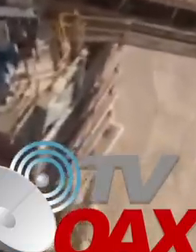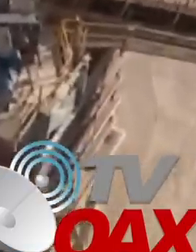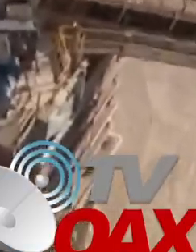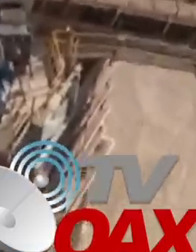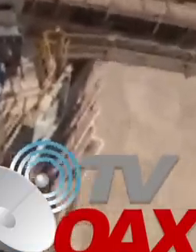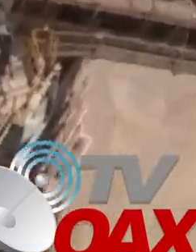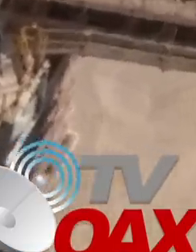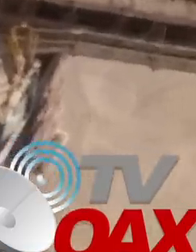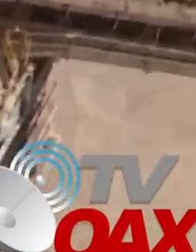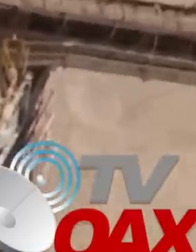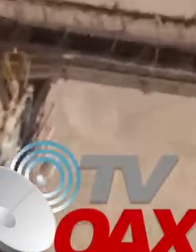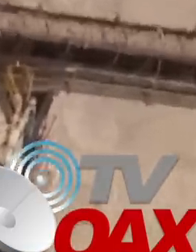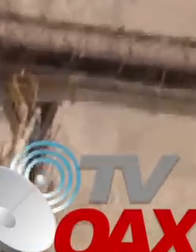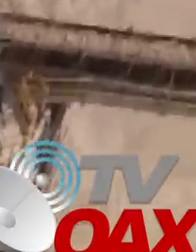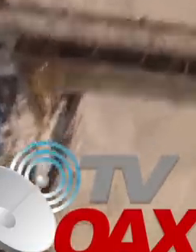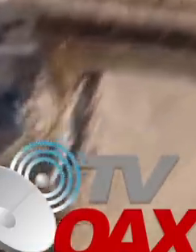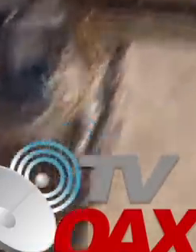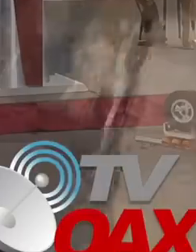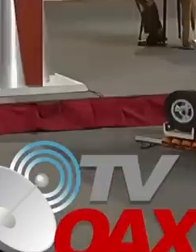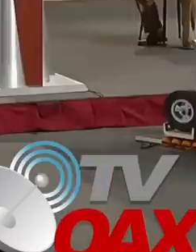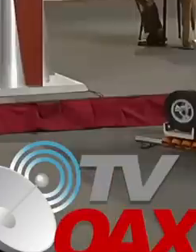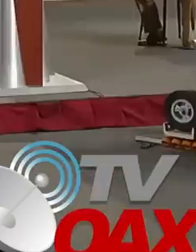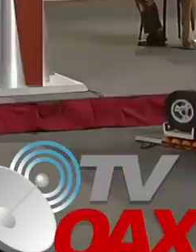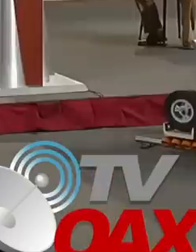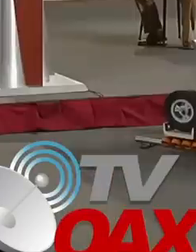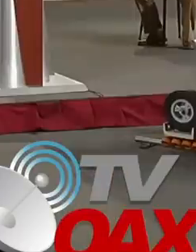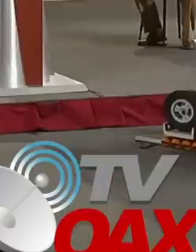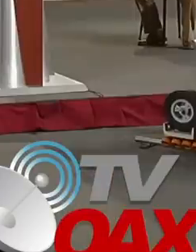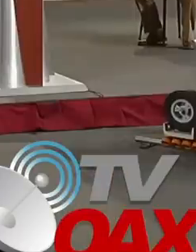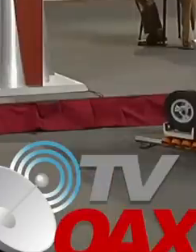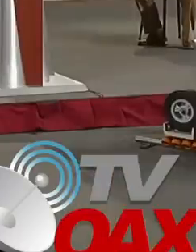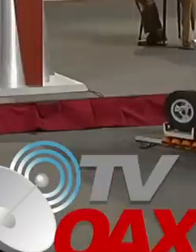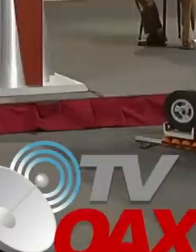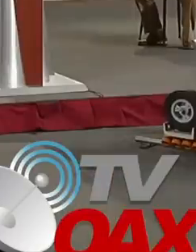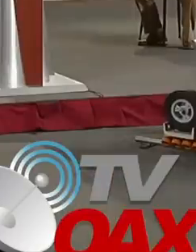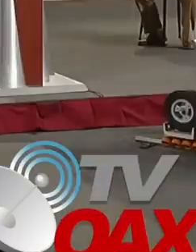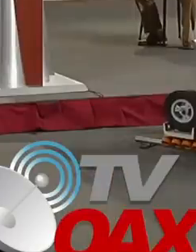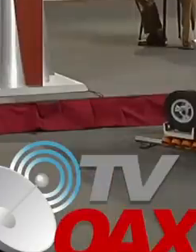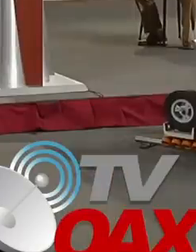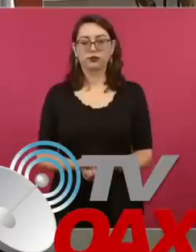tienes un plan. De todo. sí.